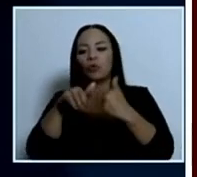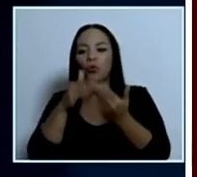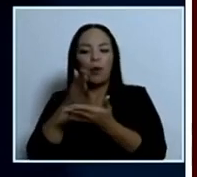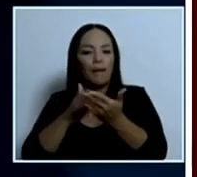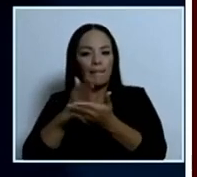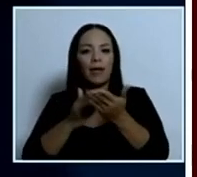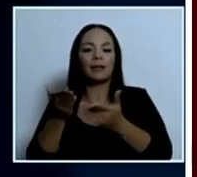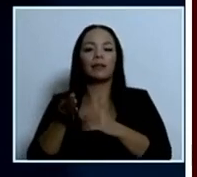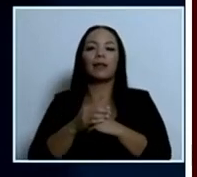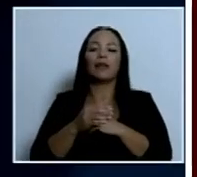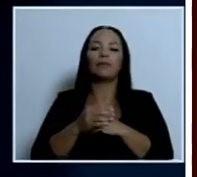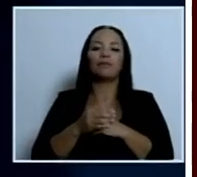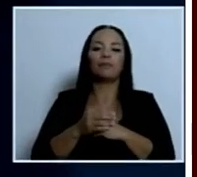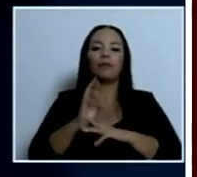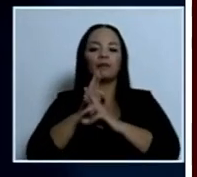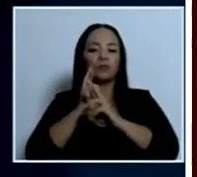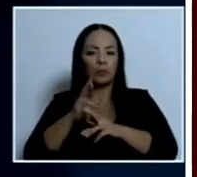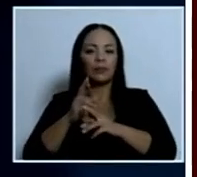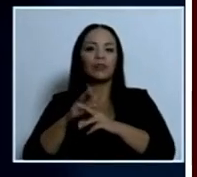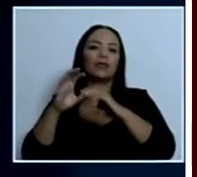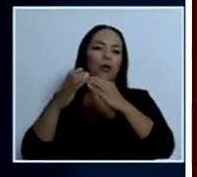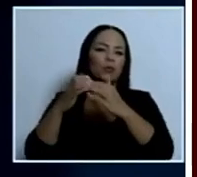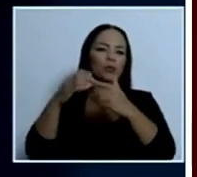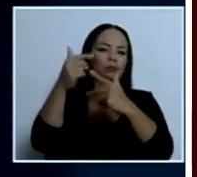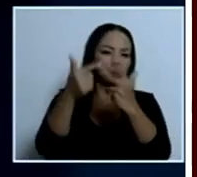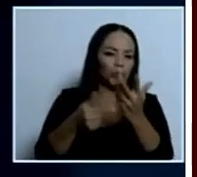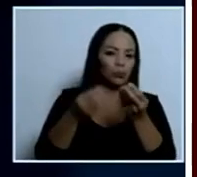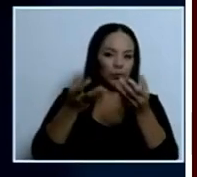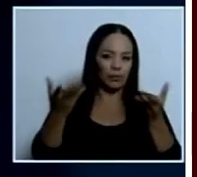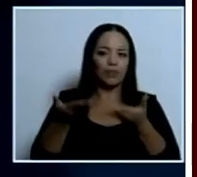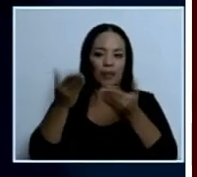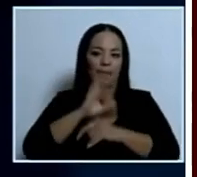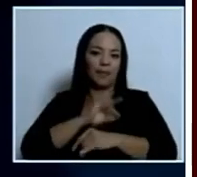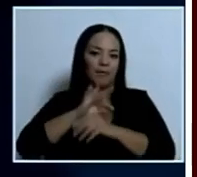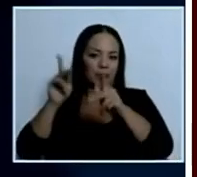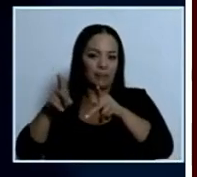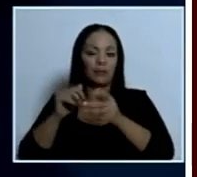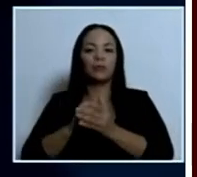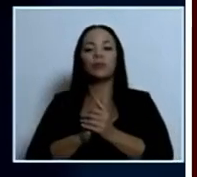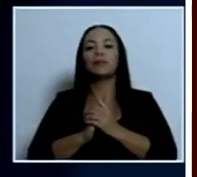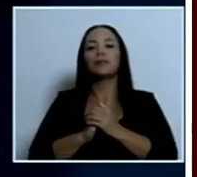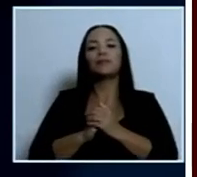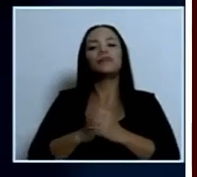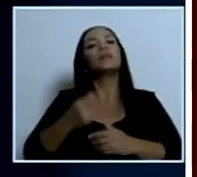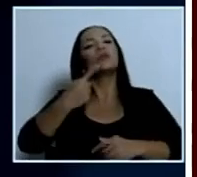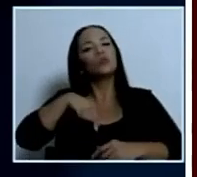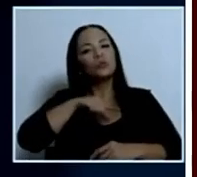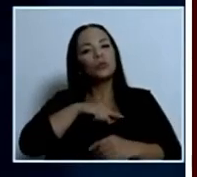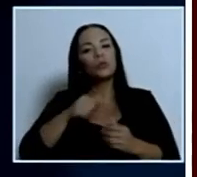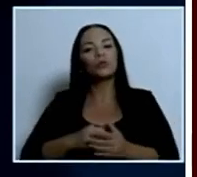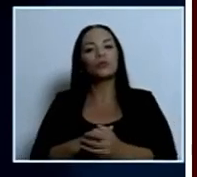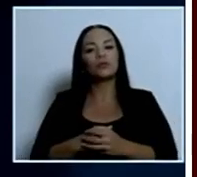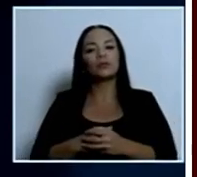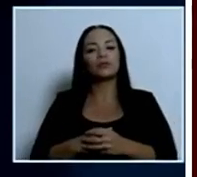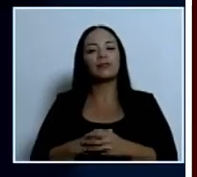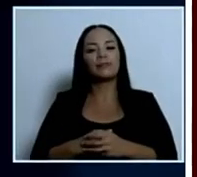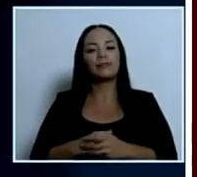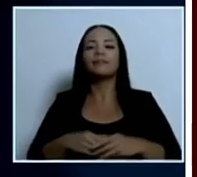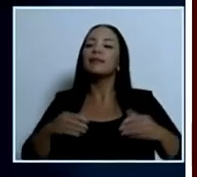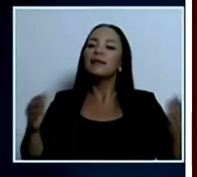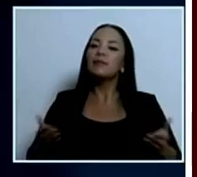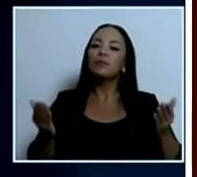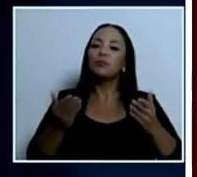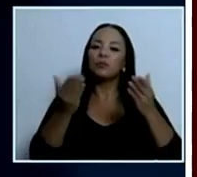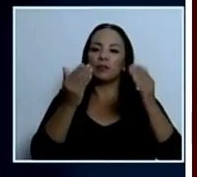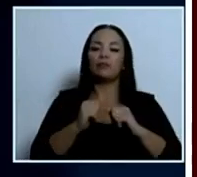de la Comisión, entre otras cosas. Definitivamente, creo que ejercemos, al haber impulsado